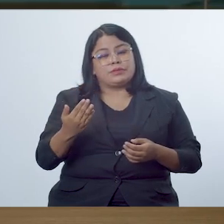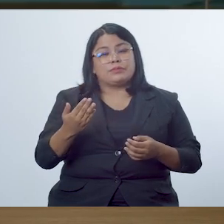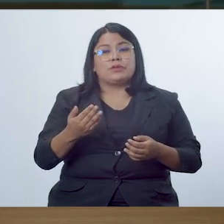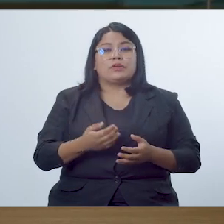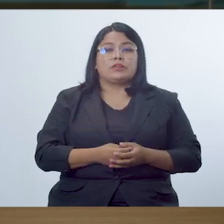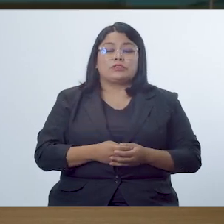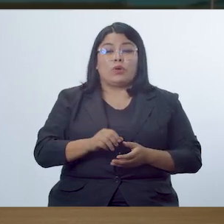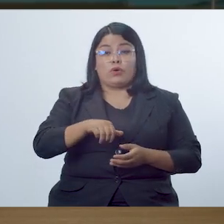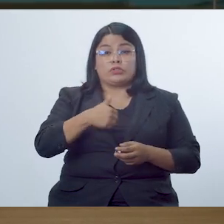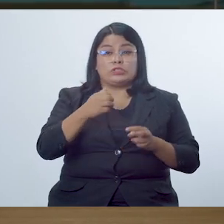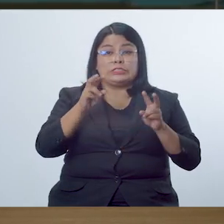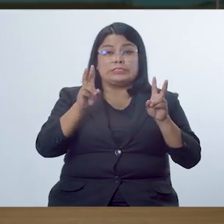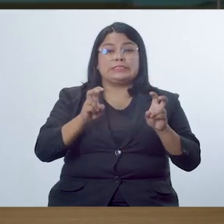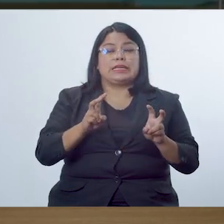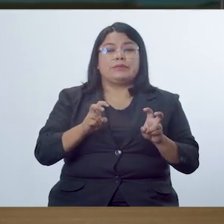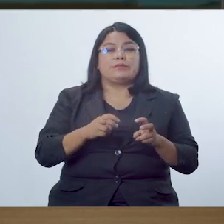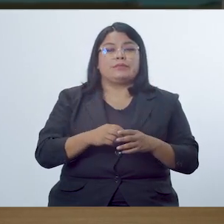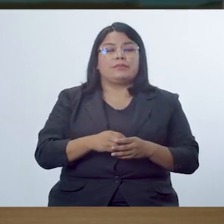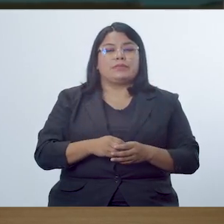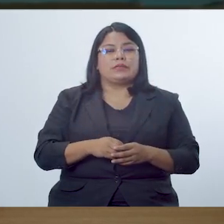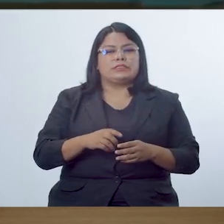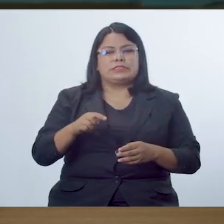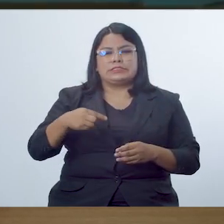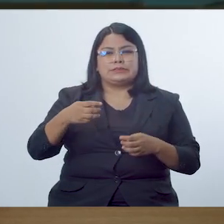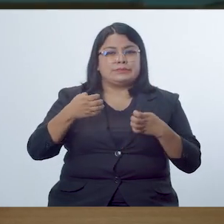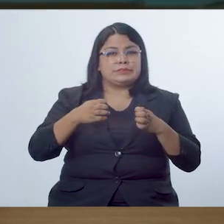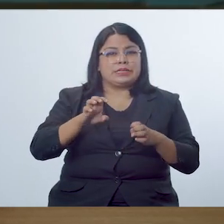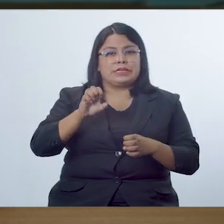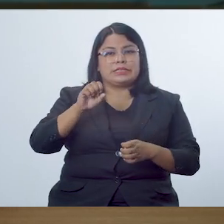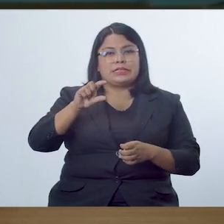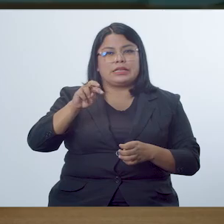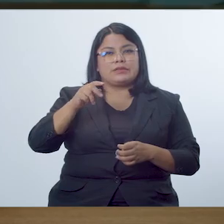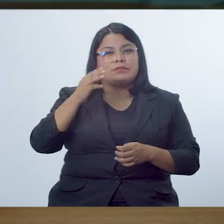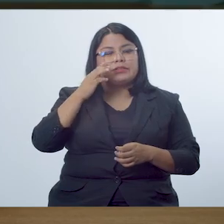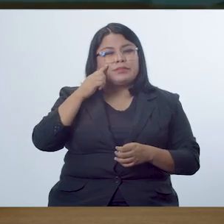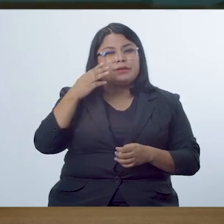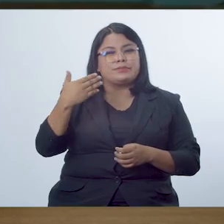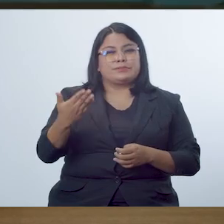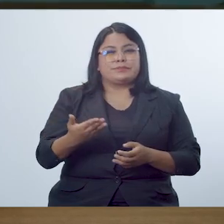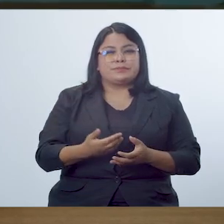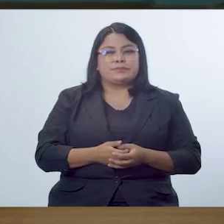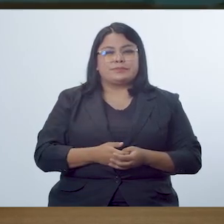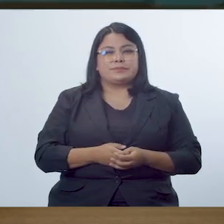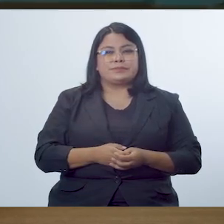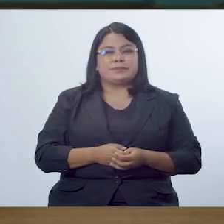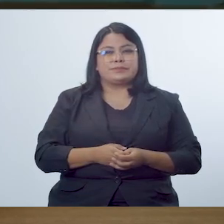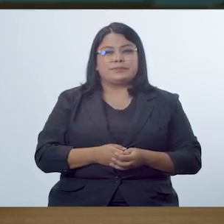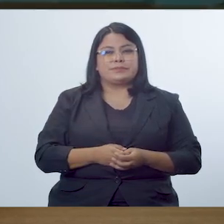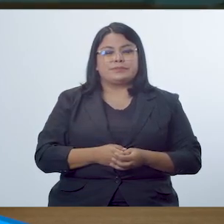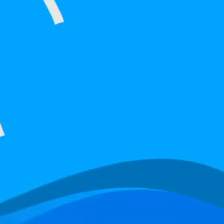jornada donde abordaremos otros temas interesantes siempre sobre la estrategia es lengua hasta la próxima